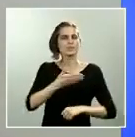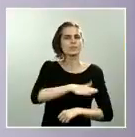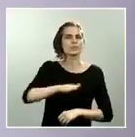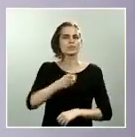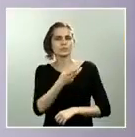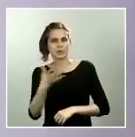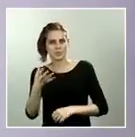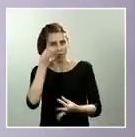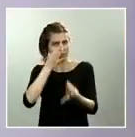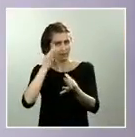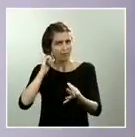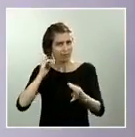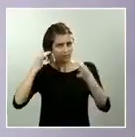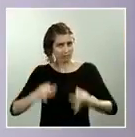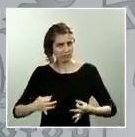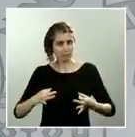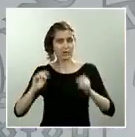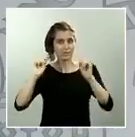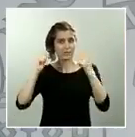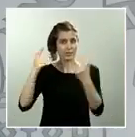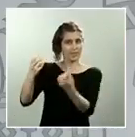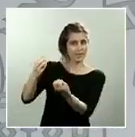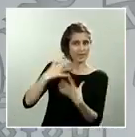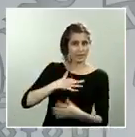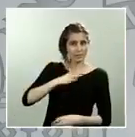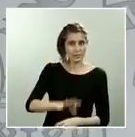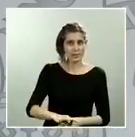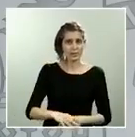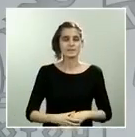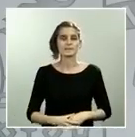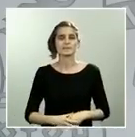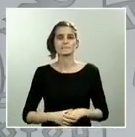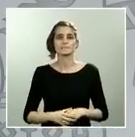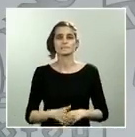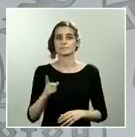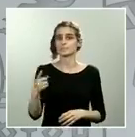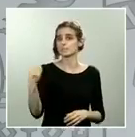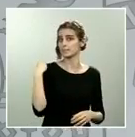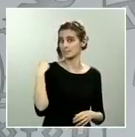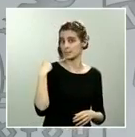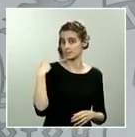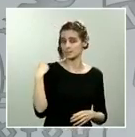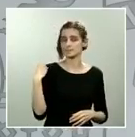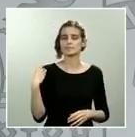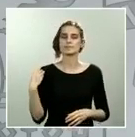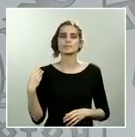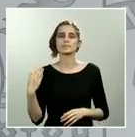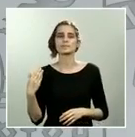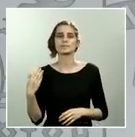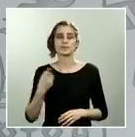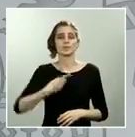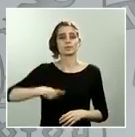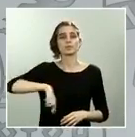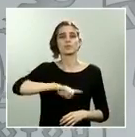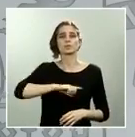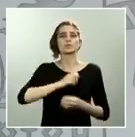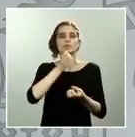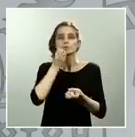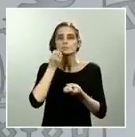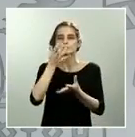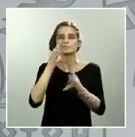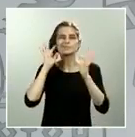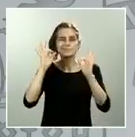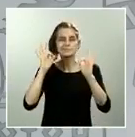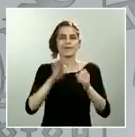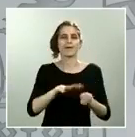Sí, en relación a Ainhoa con la primera cuestión, nosotros lo que hemos trasladado son las áreas prioritarias imprescindibles